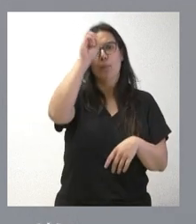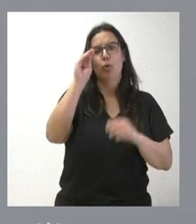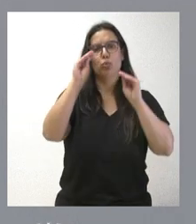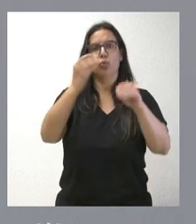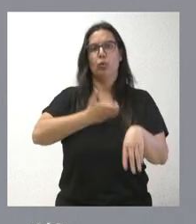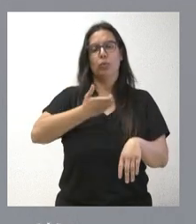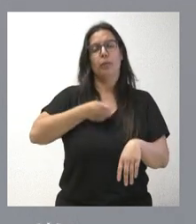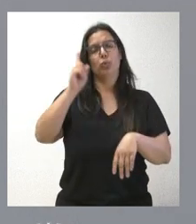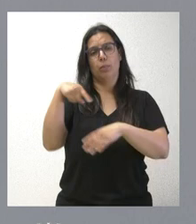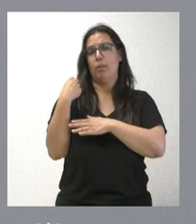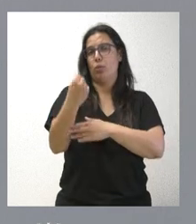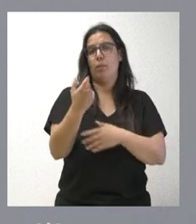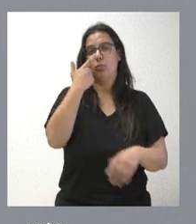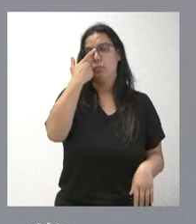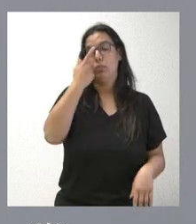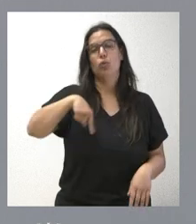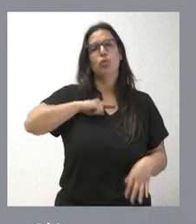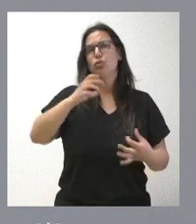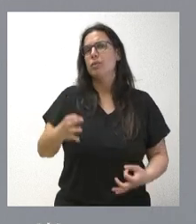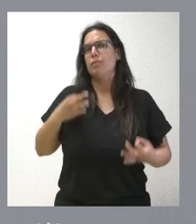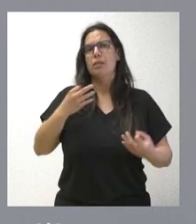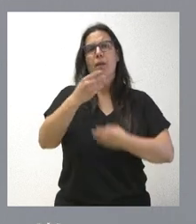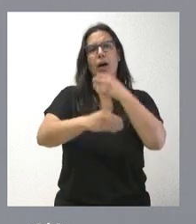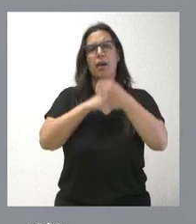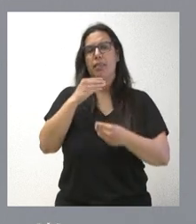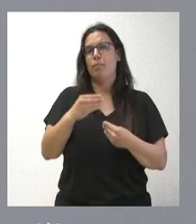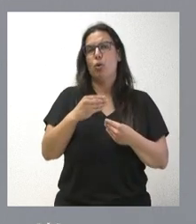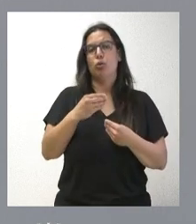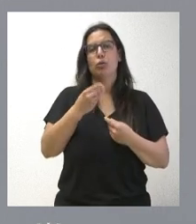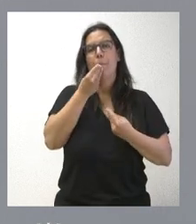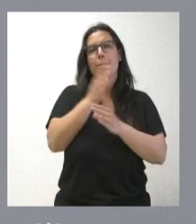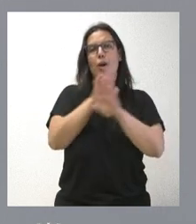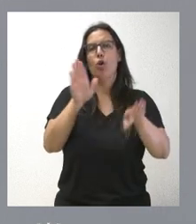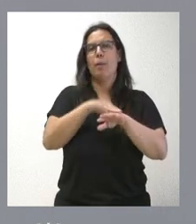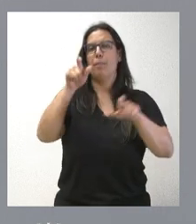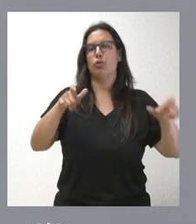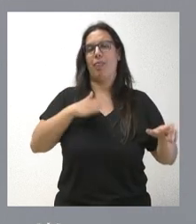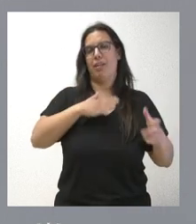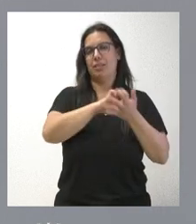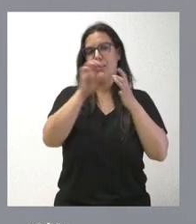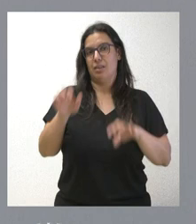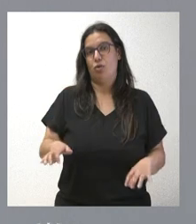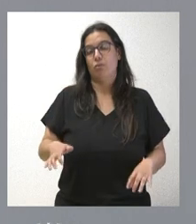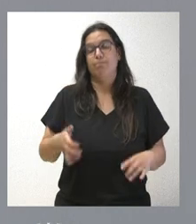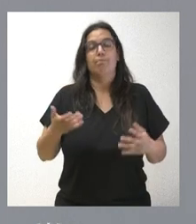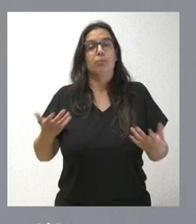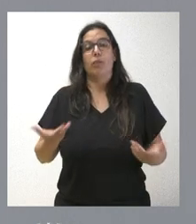y apoyando. Nosotros siempre vamos a hacer lo que sea lo mejor para las personas de Castilla y León. Y, por tanto, los ayuntamientos tienen